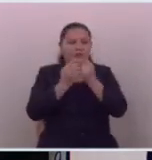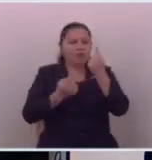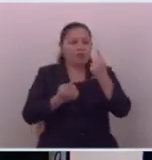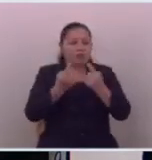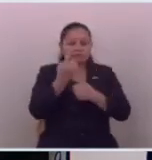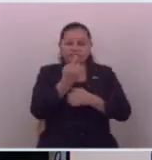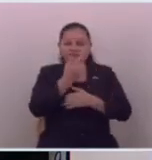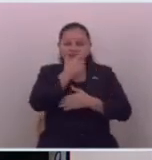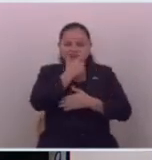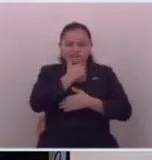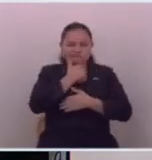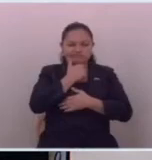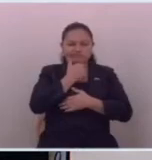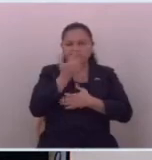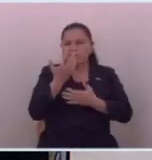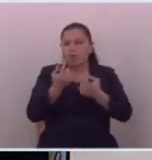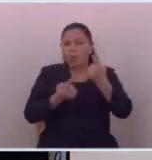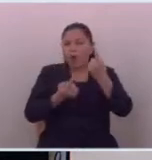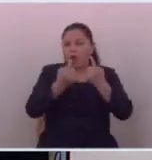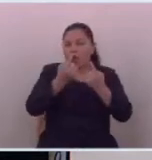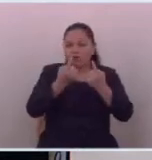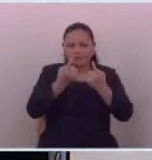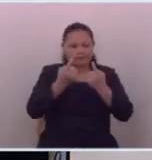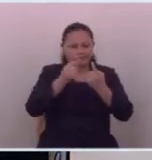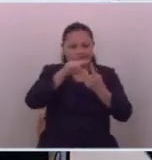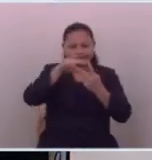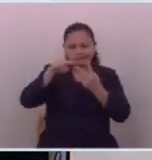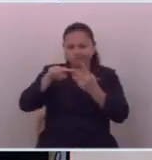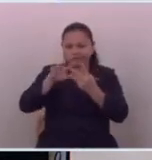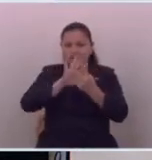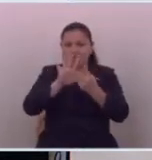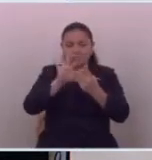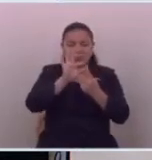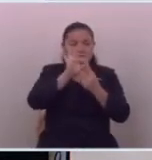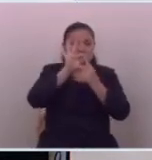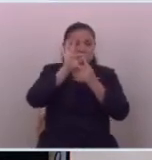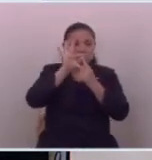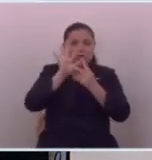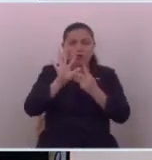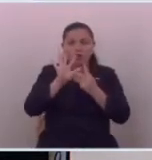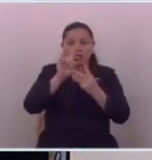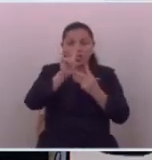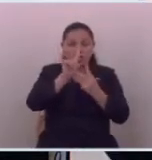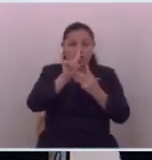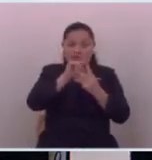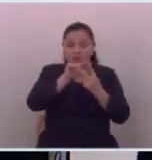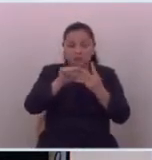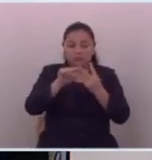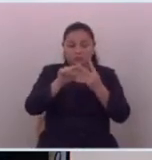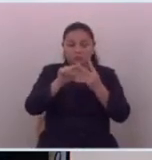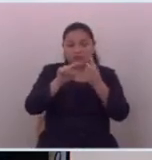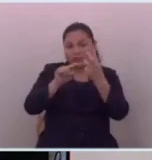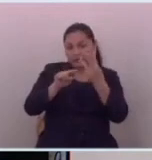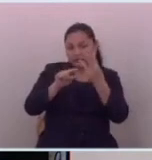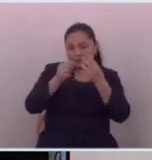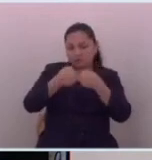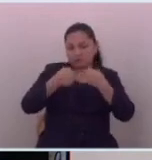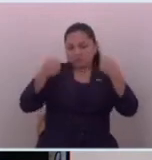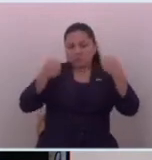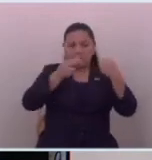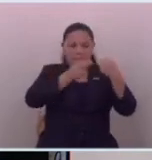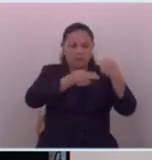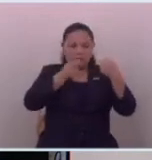el consumidor no tenía posibilidad de elegir porque los dos periódicos tres periódicos decían lo mismo